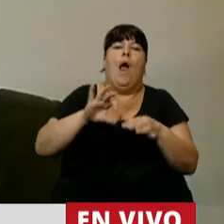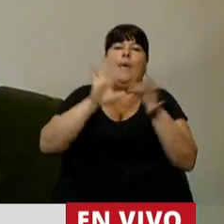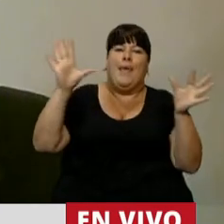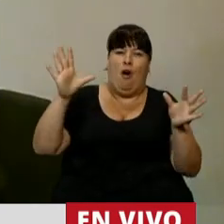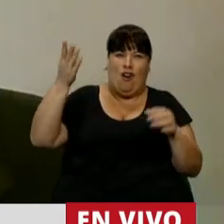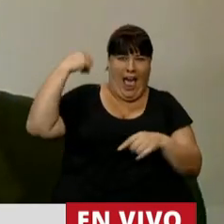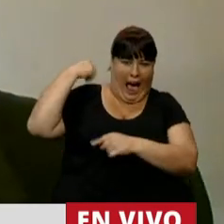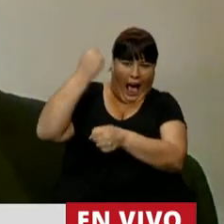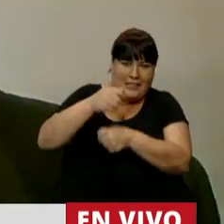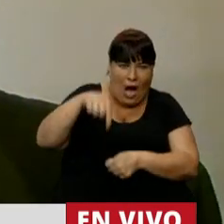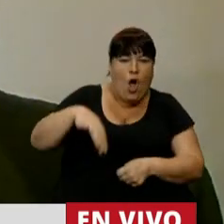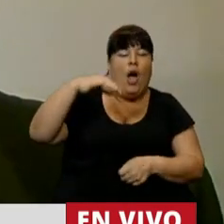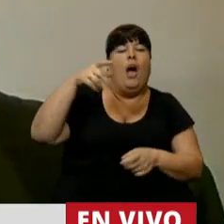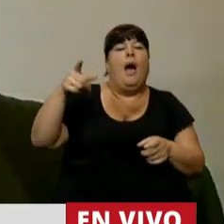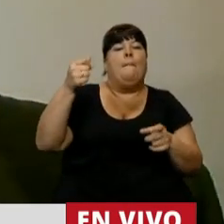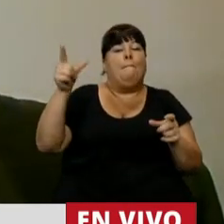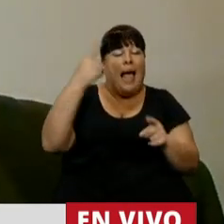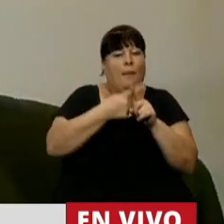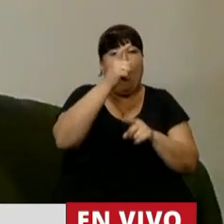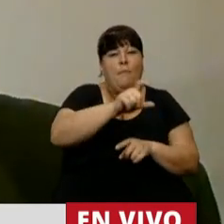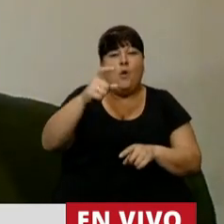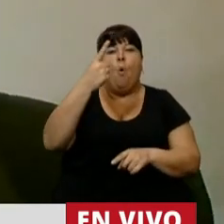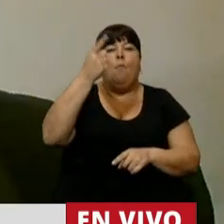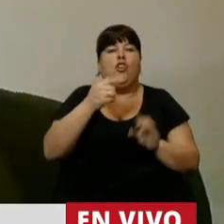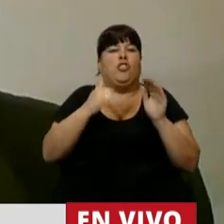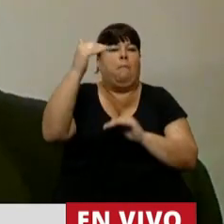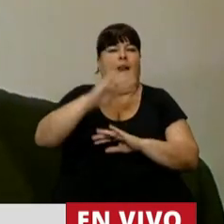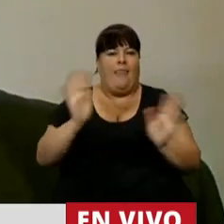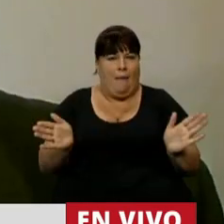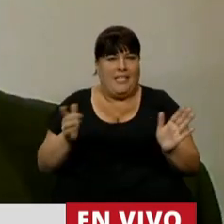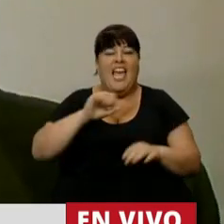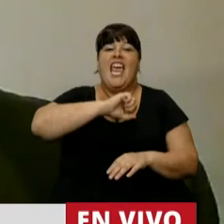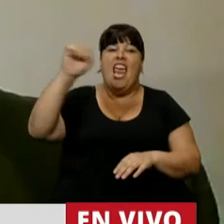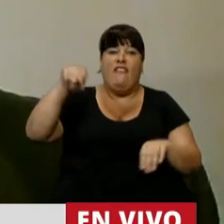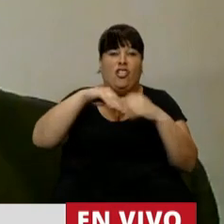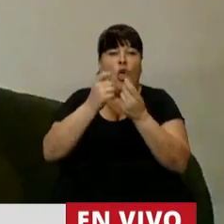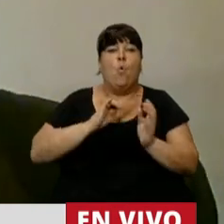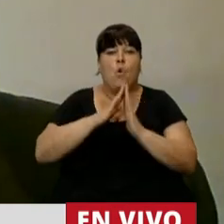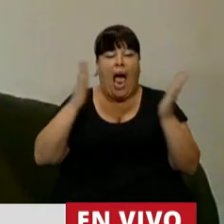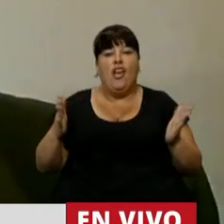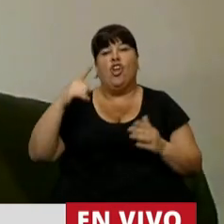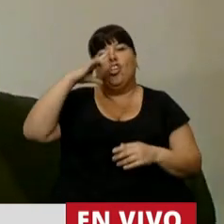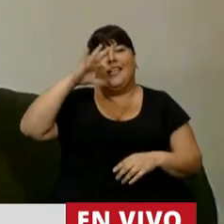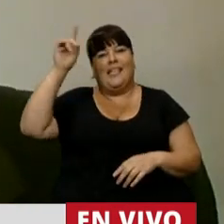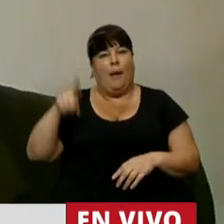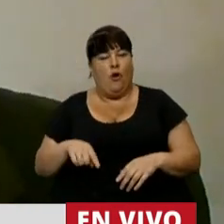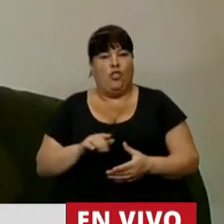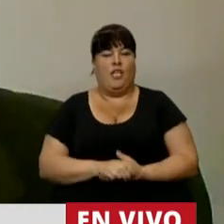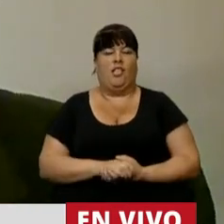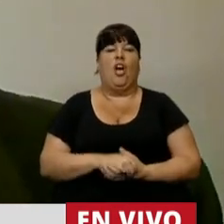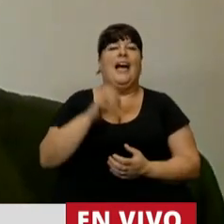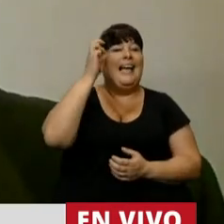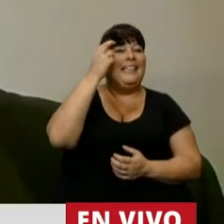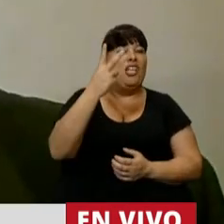democracia el ingreso por habitante creció apenas el 1% la inflación promedio anual fue del 70%